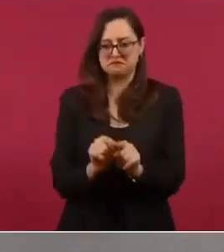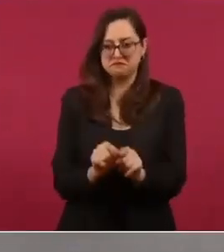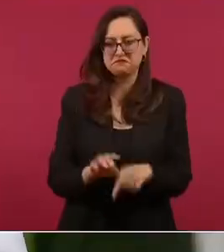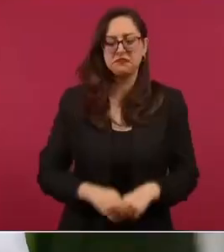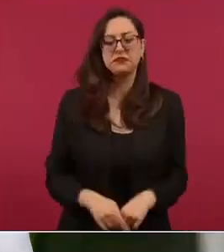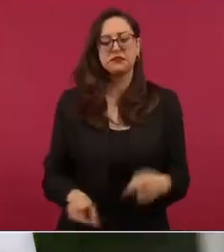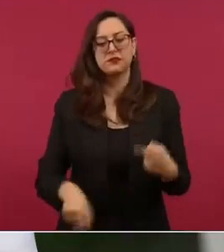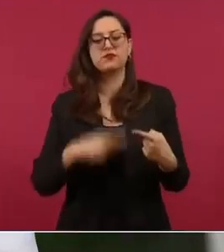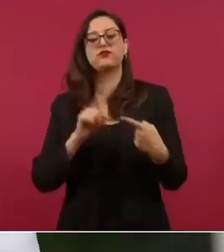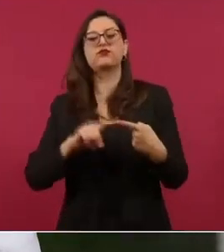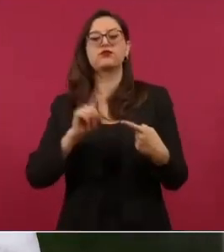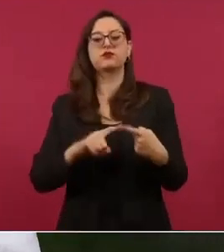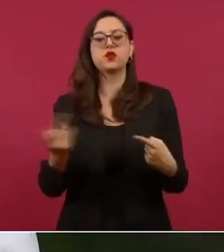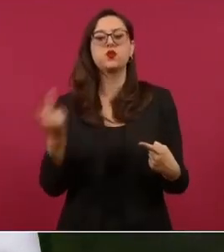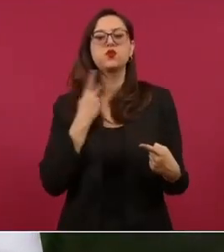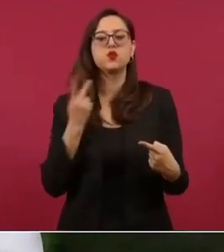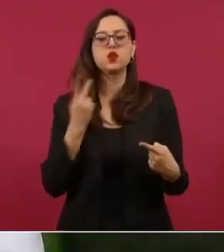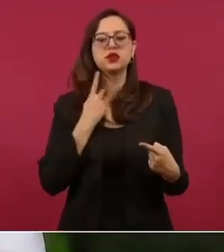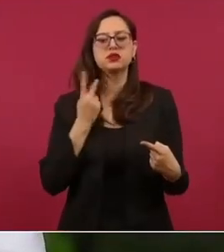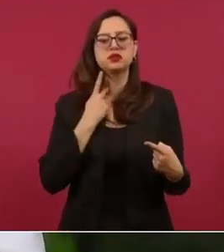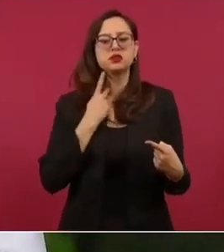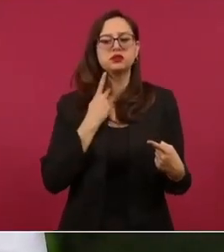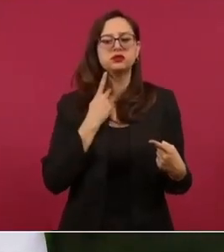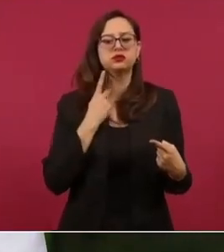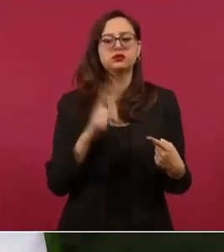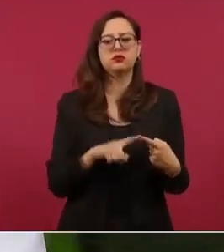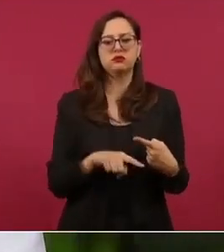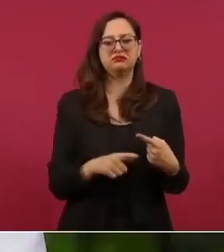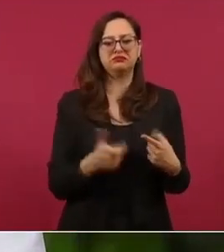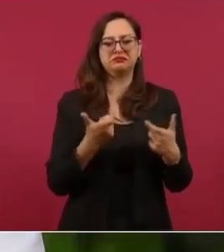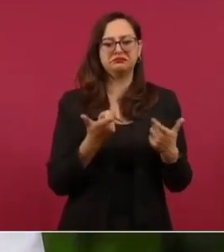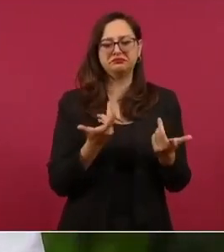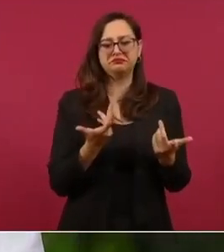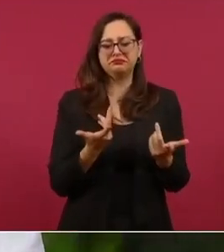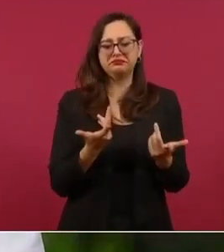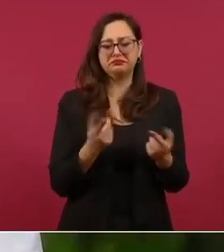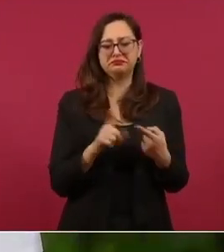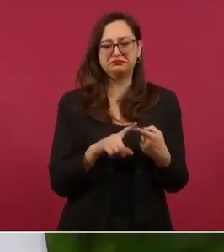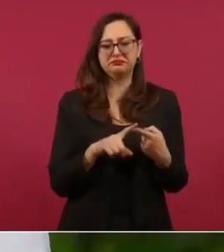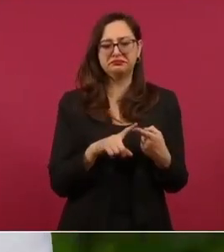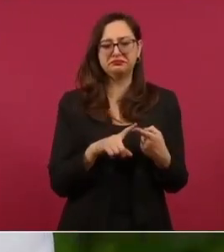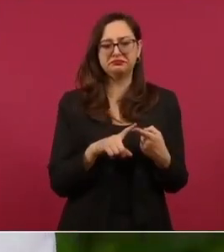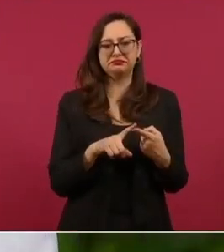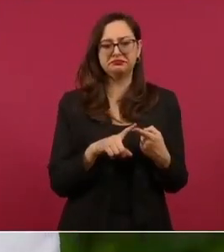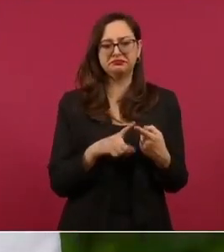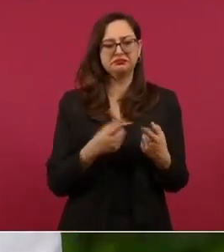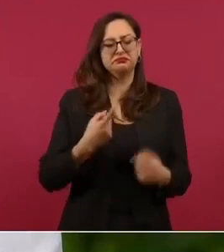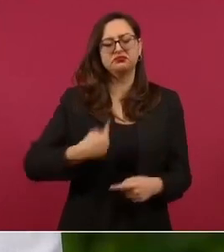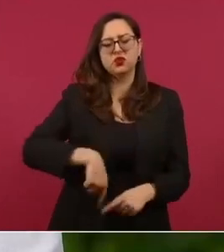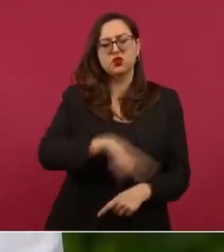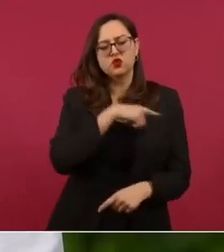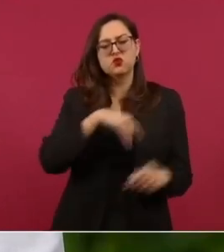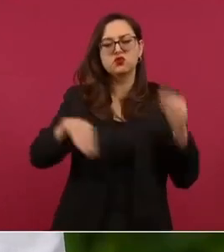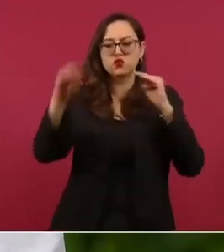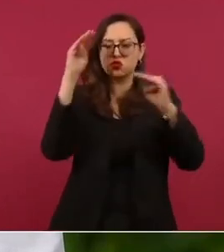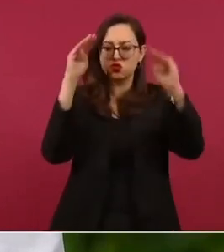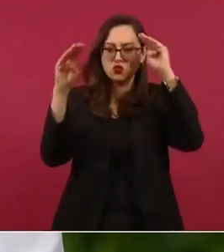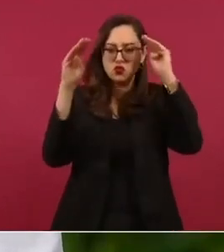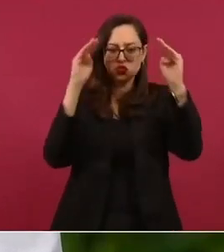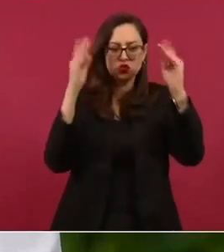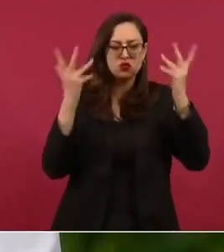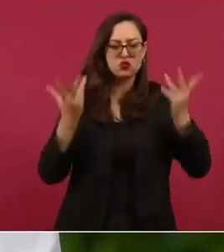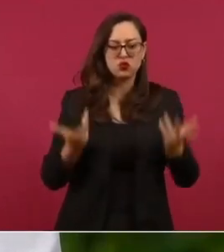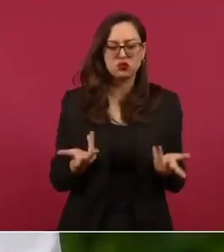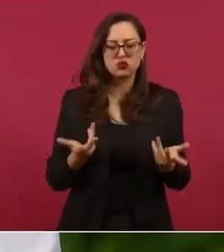no aceptamos el derrotismo estamos a favor de lo que